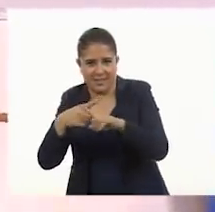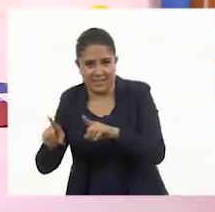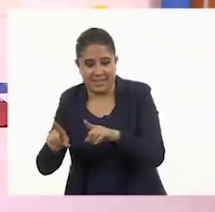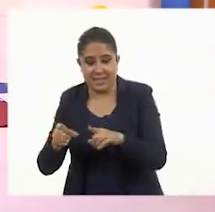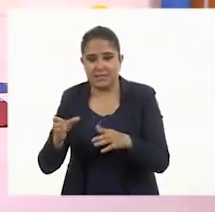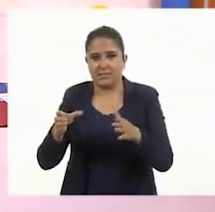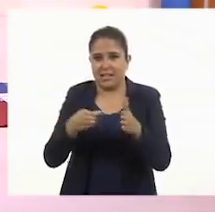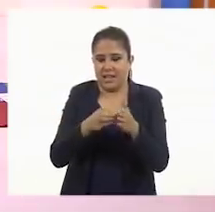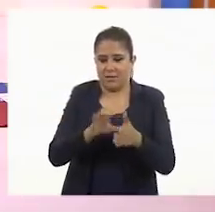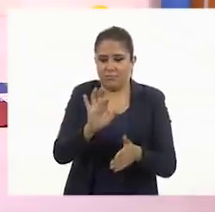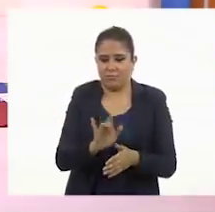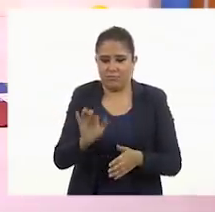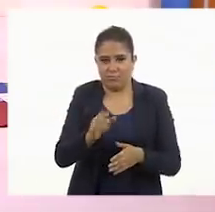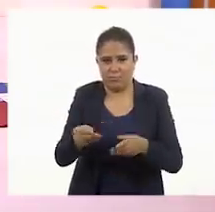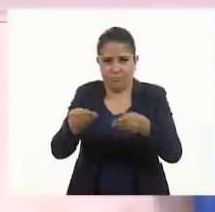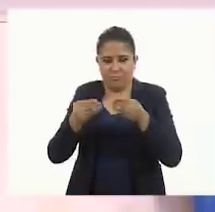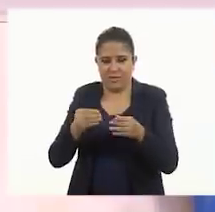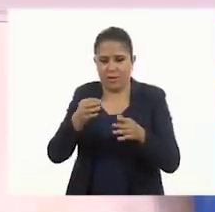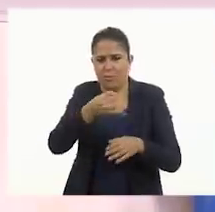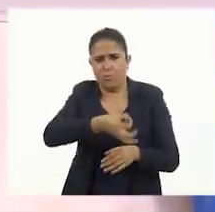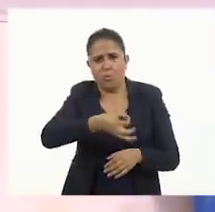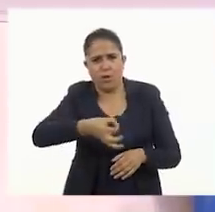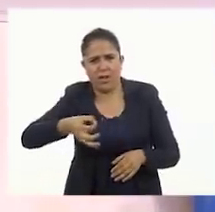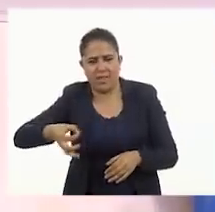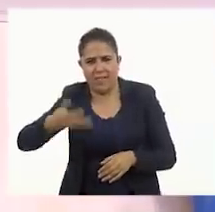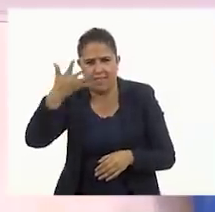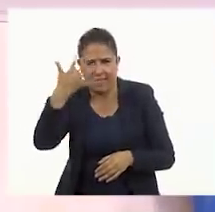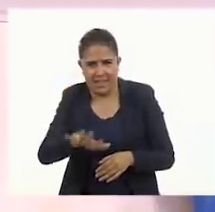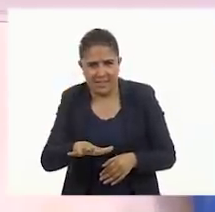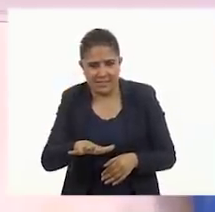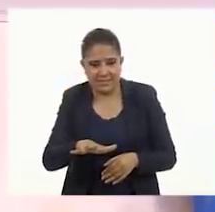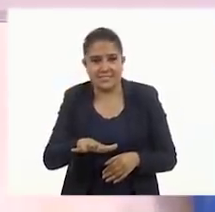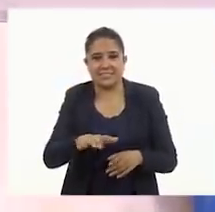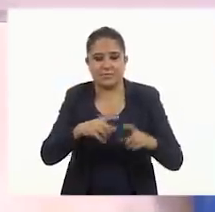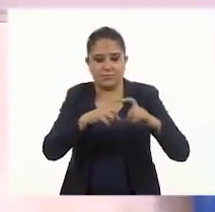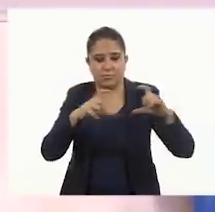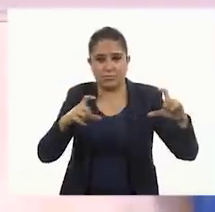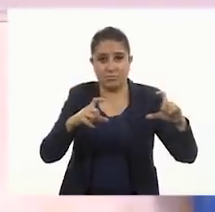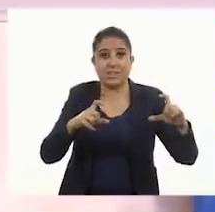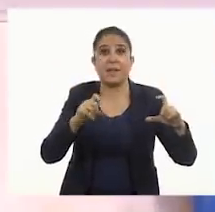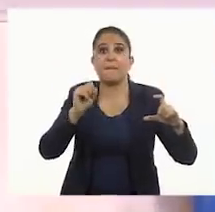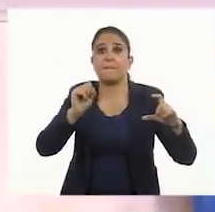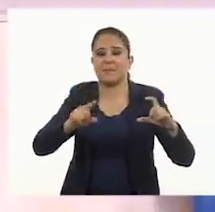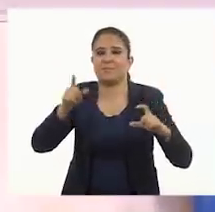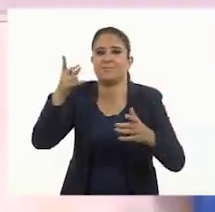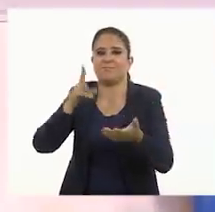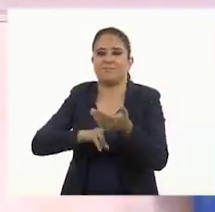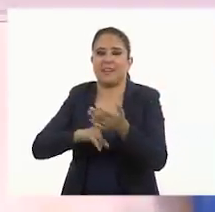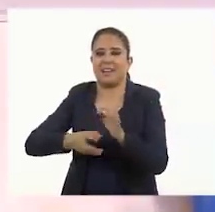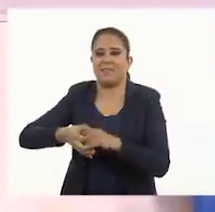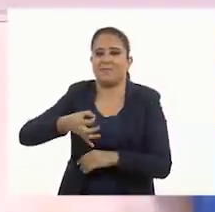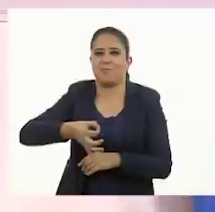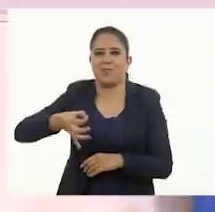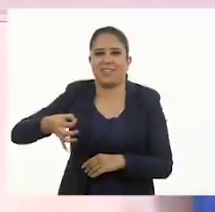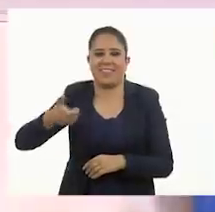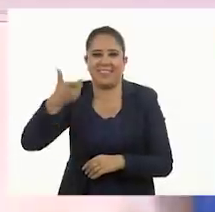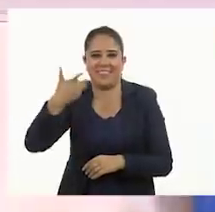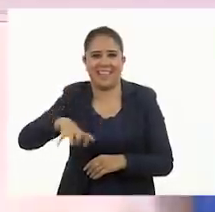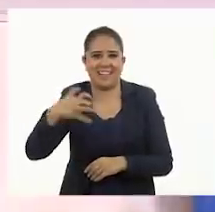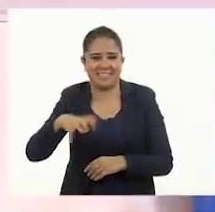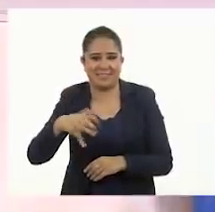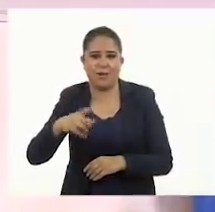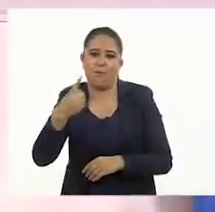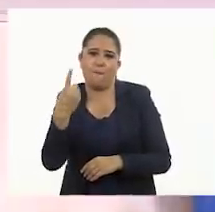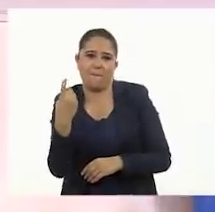cajero con las fichas que representaban diez, el tablero de diez, y también lo hicimos con monedas de diez